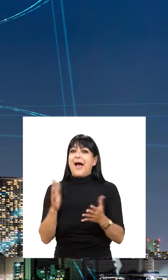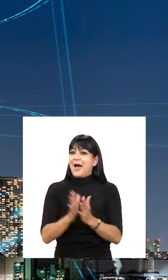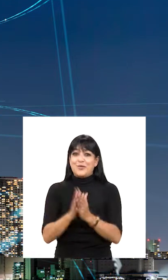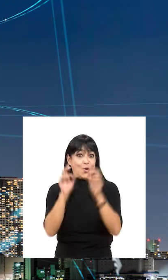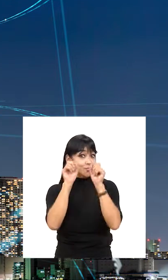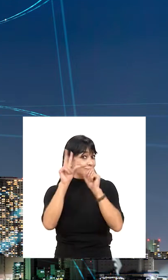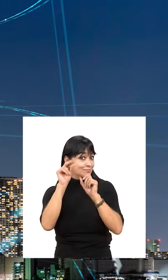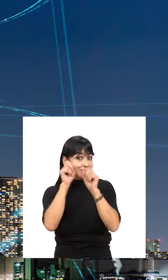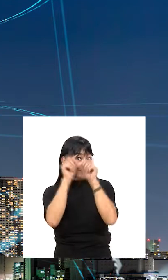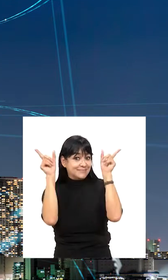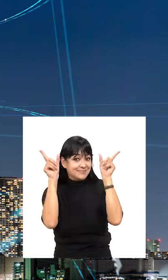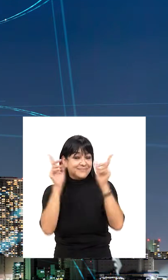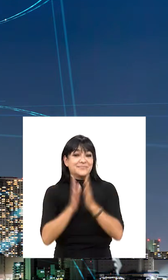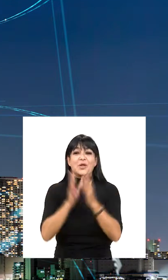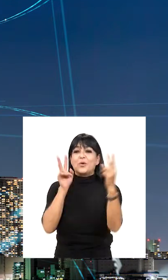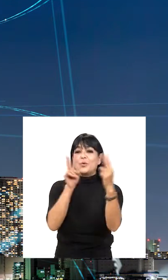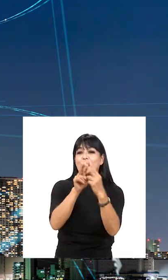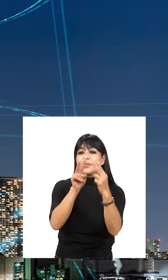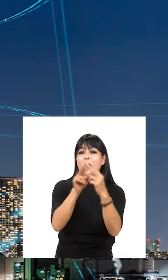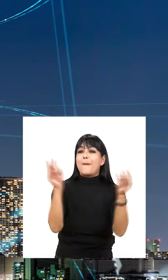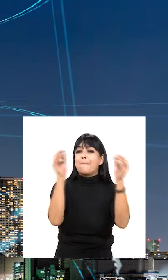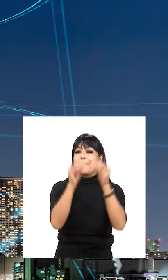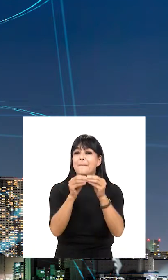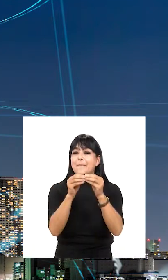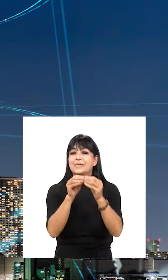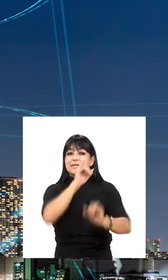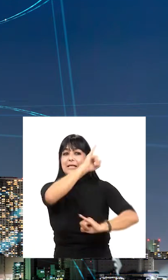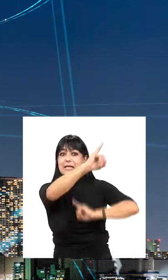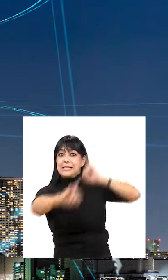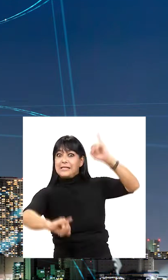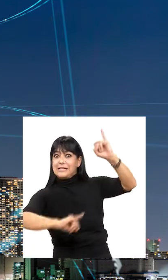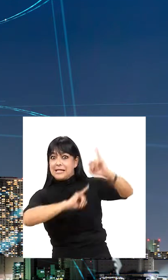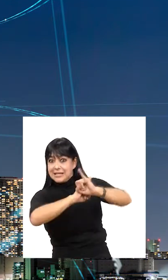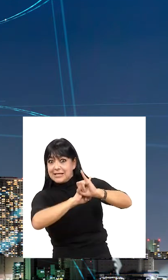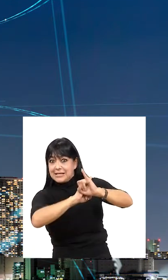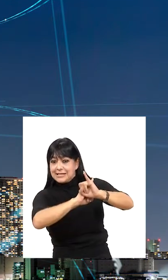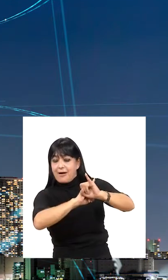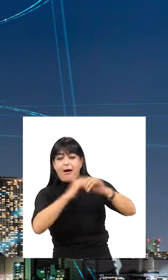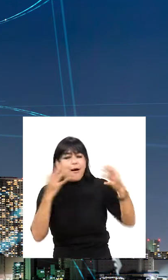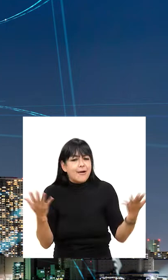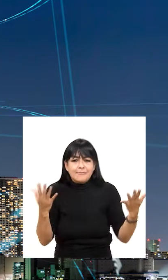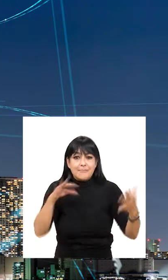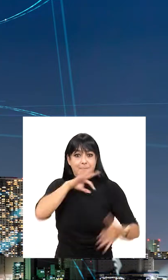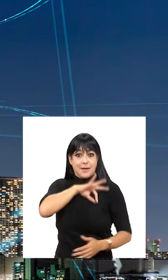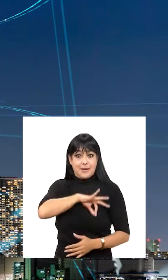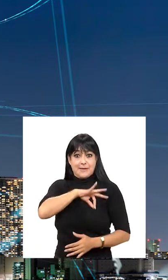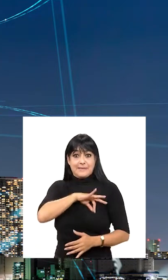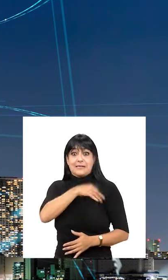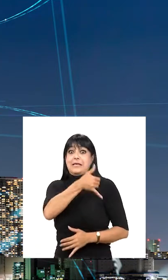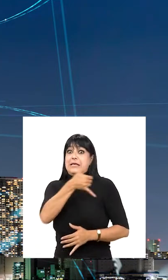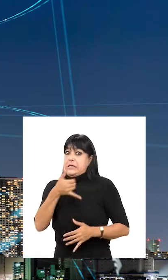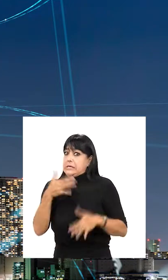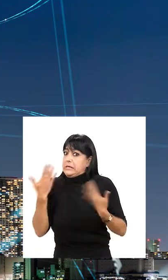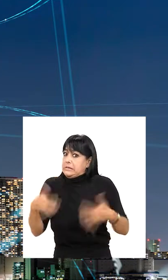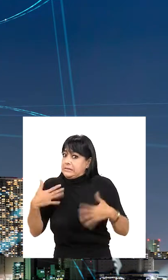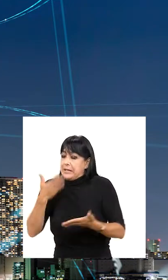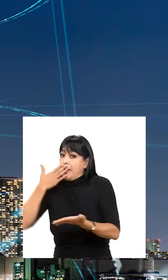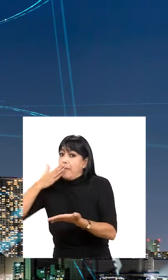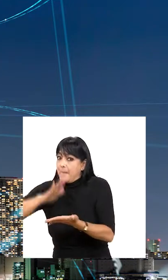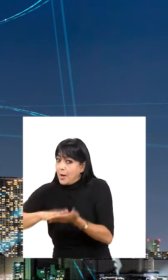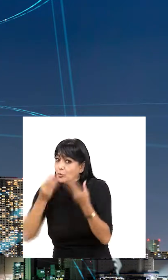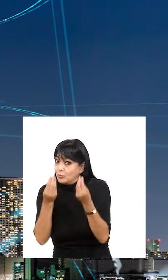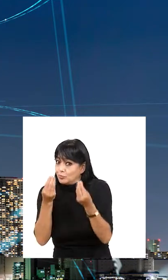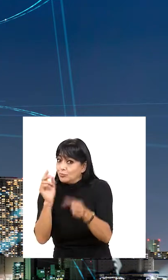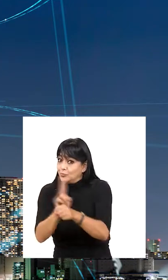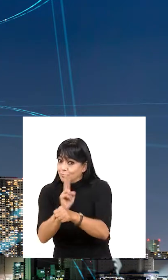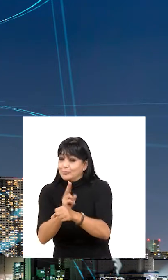ustedes no será una sorpresa. Conozcamos más sobre el internet, sus beneficios y las consecuencias por